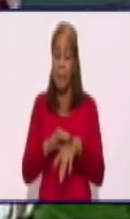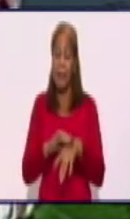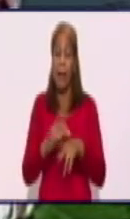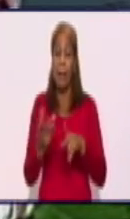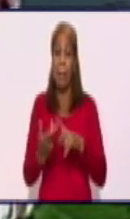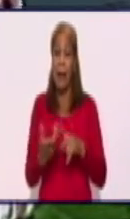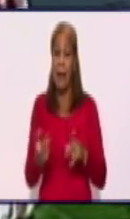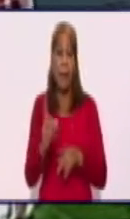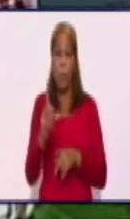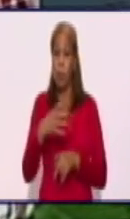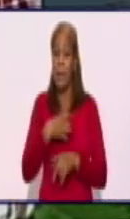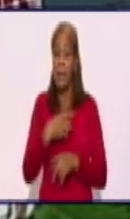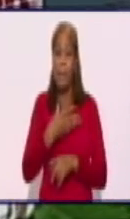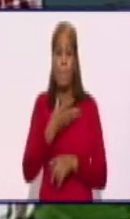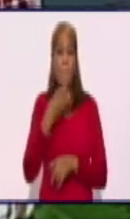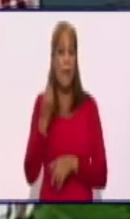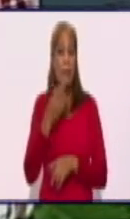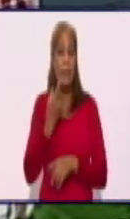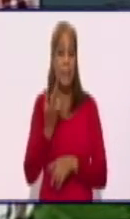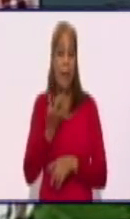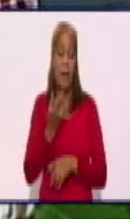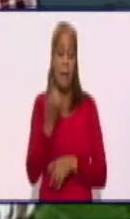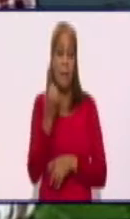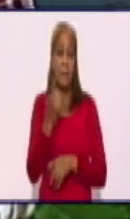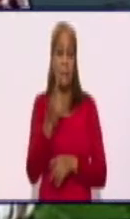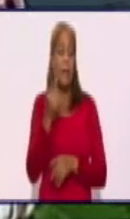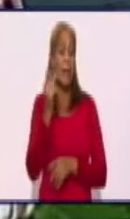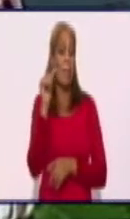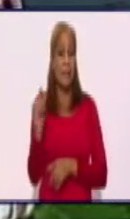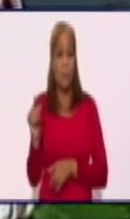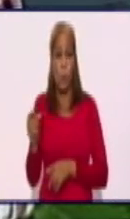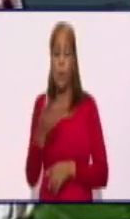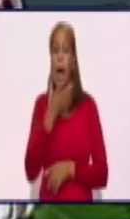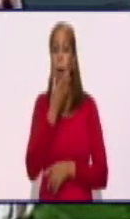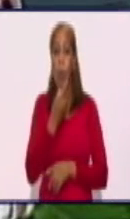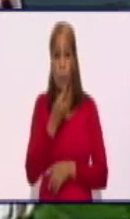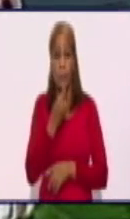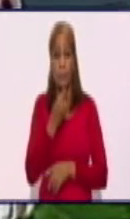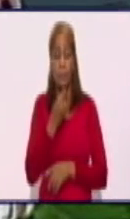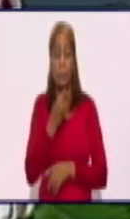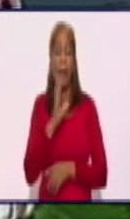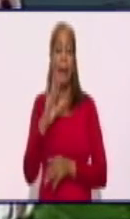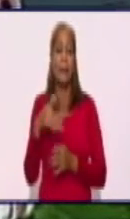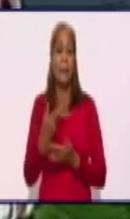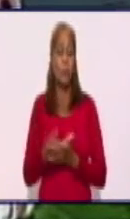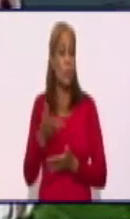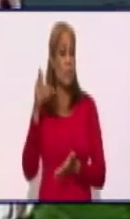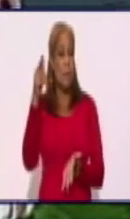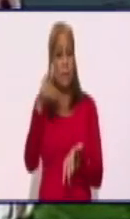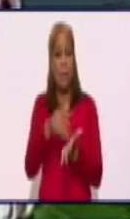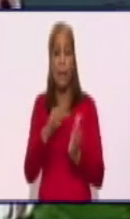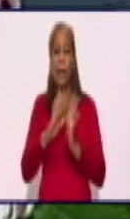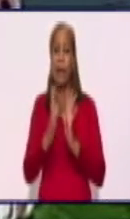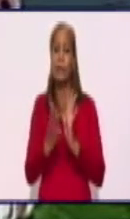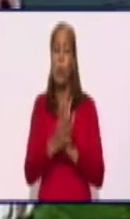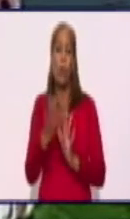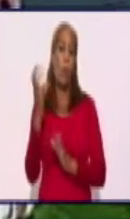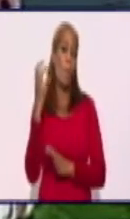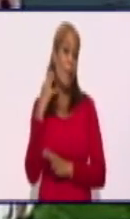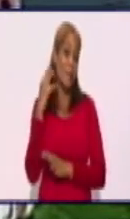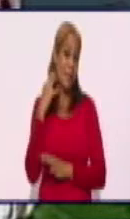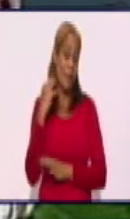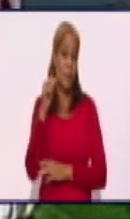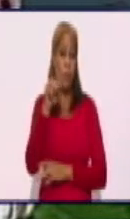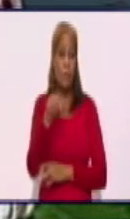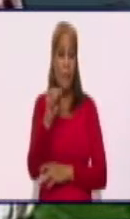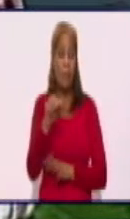de una vida humana, de una persona de 29 años. Llegue en Manzanillo a la familia de esta persona,